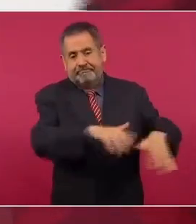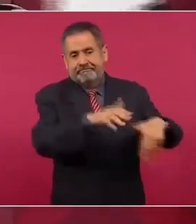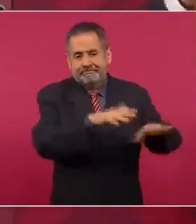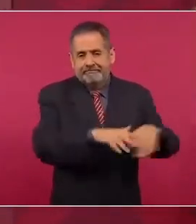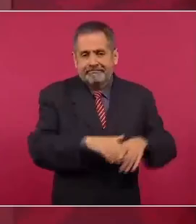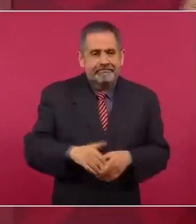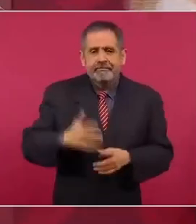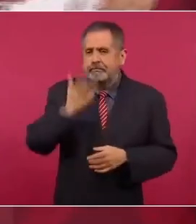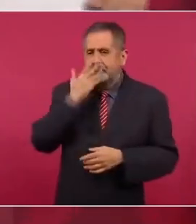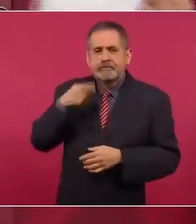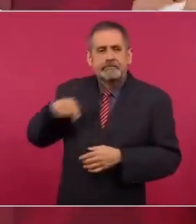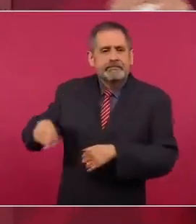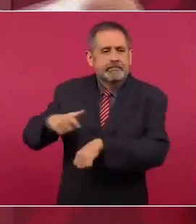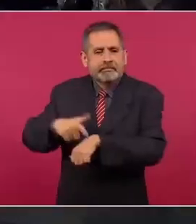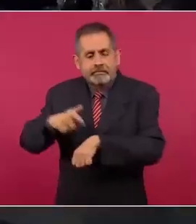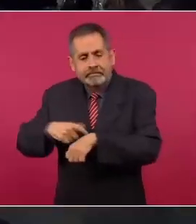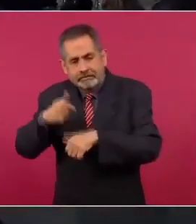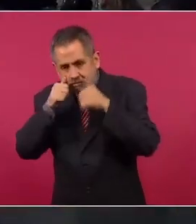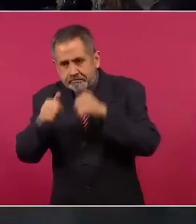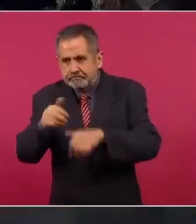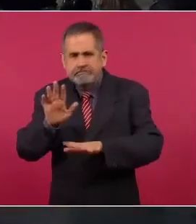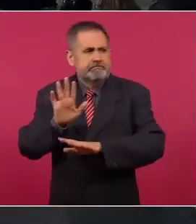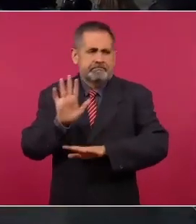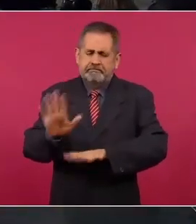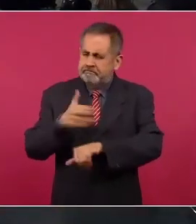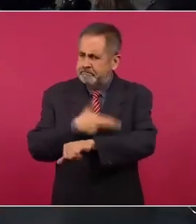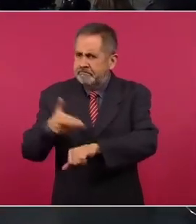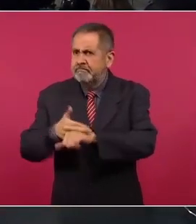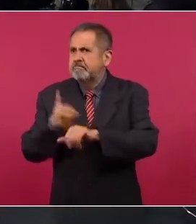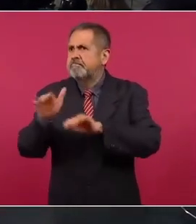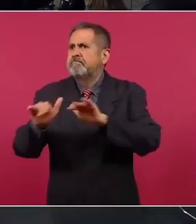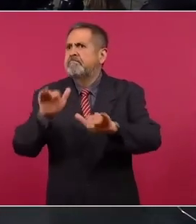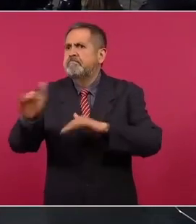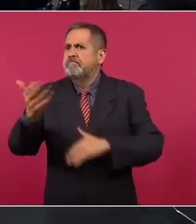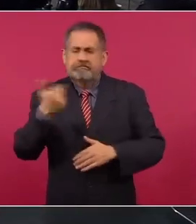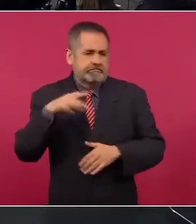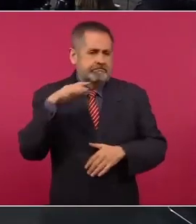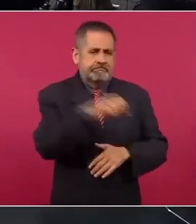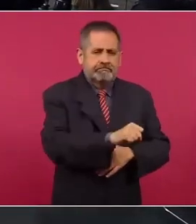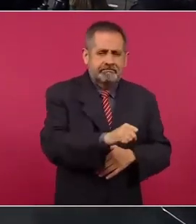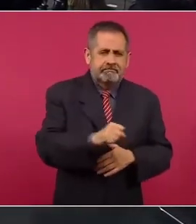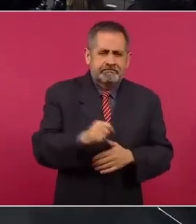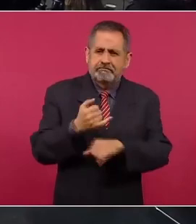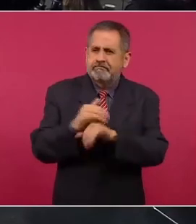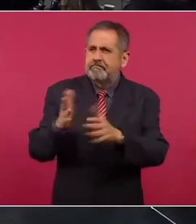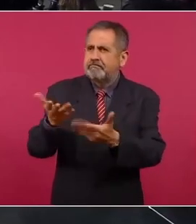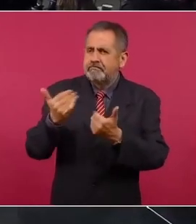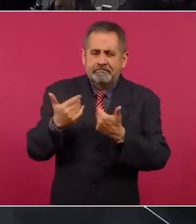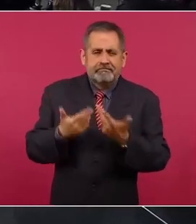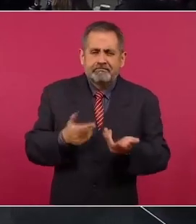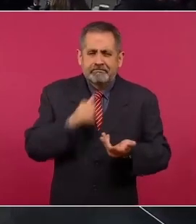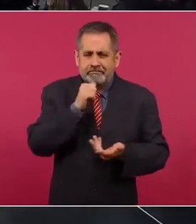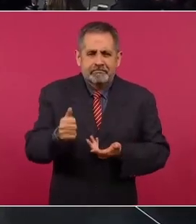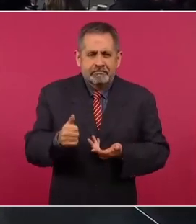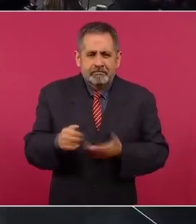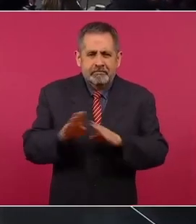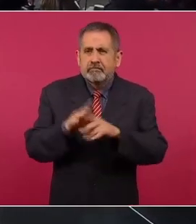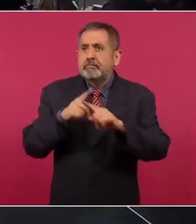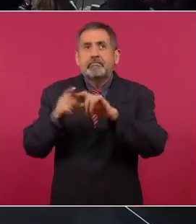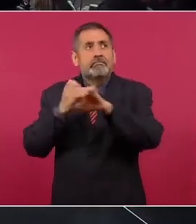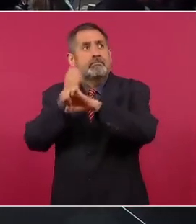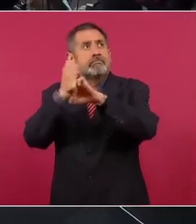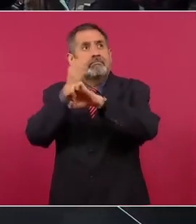empezar a pedir información en estados